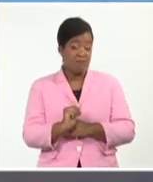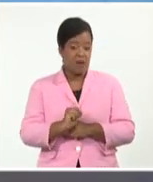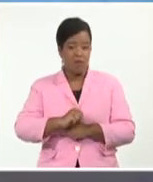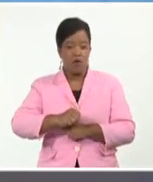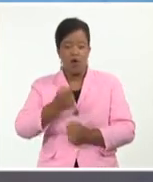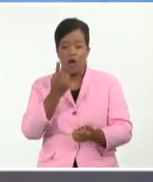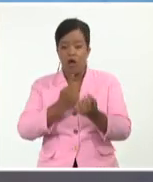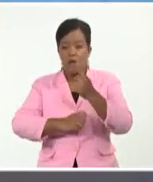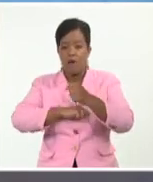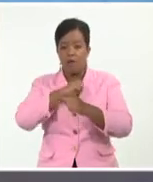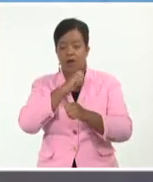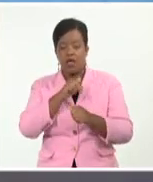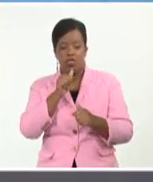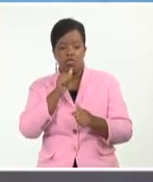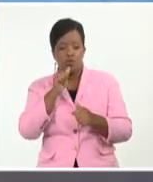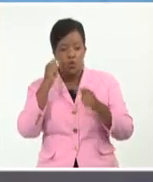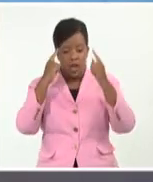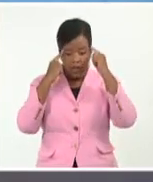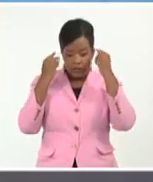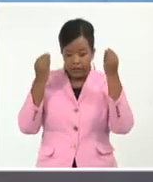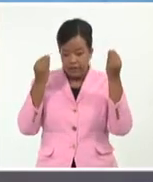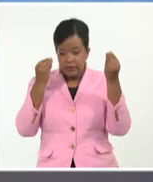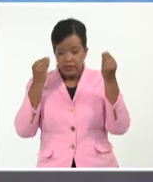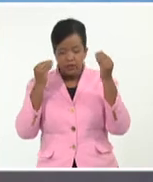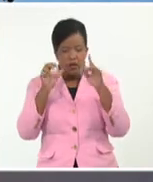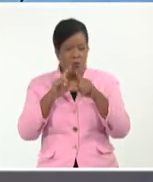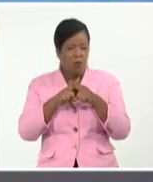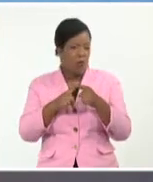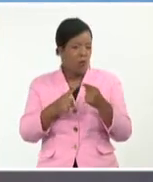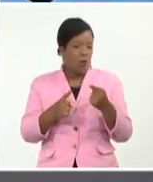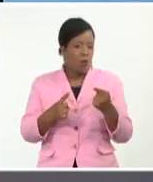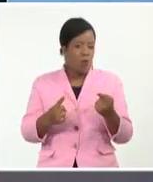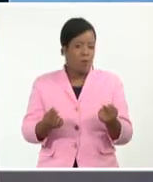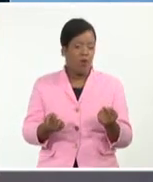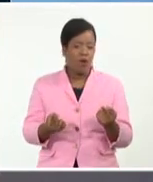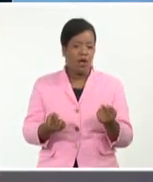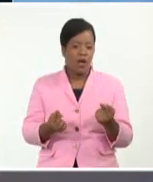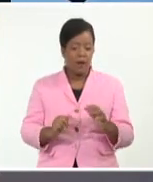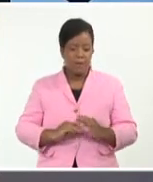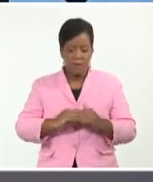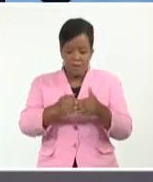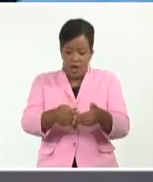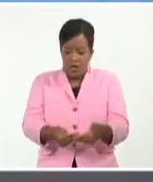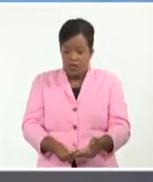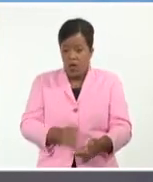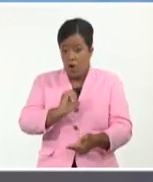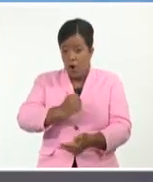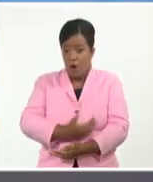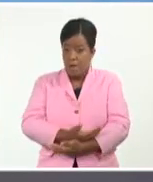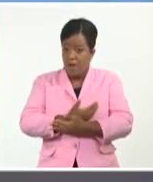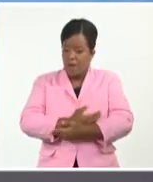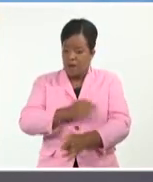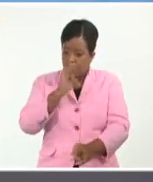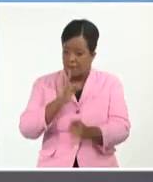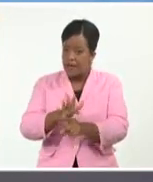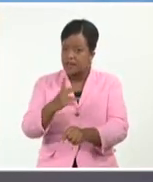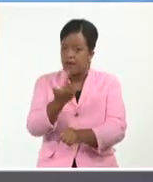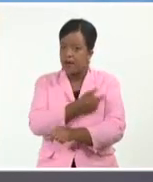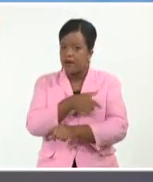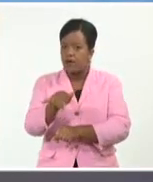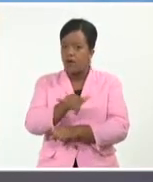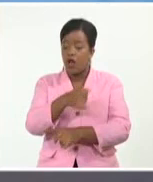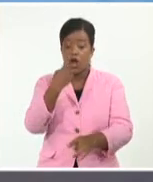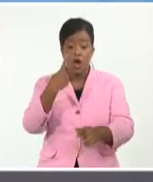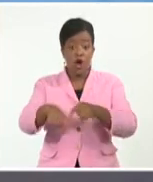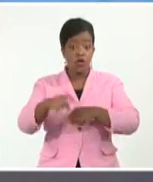que se han cuestionado por qué no están contempladas en los estudios de intervención o ensayos clínicos para vacunarse si ya en otros